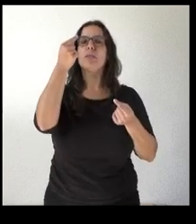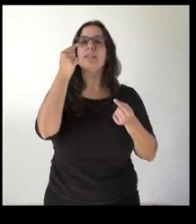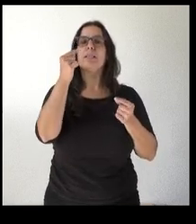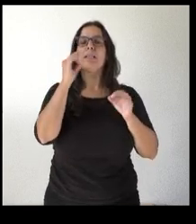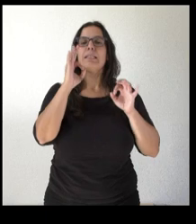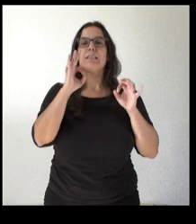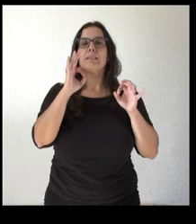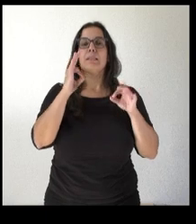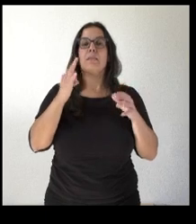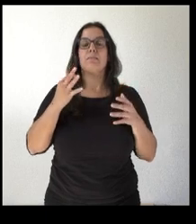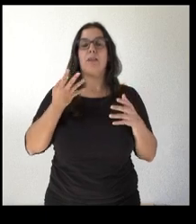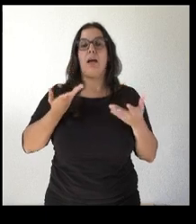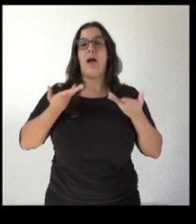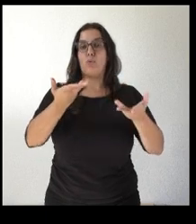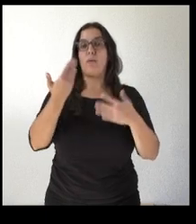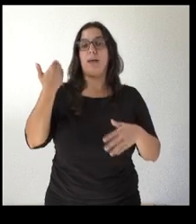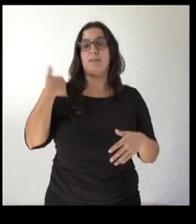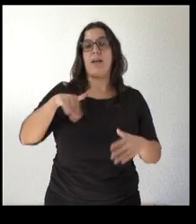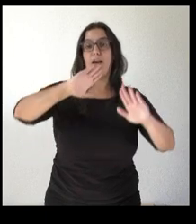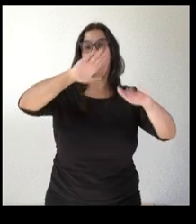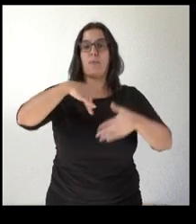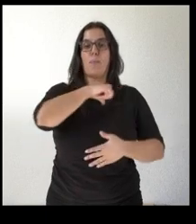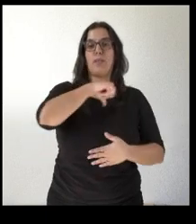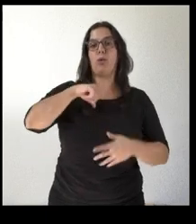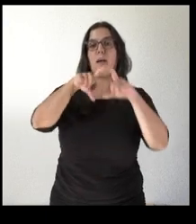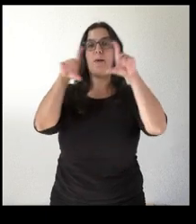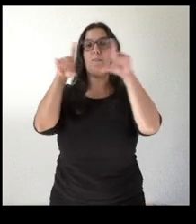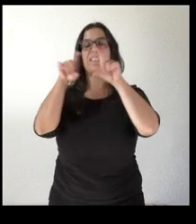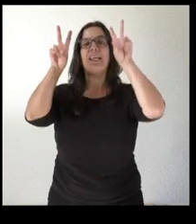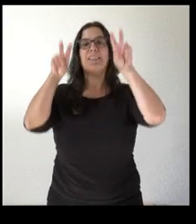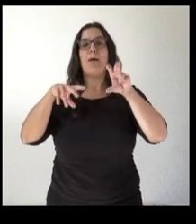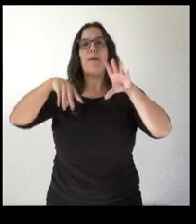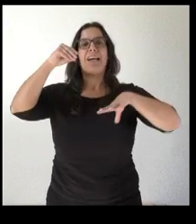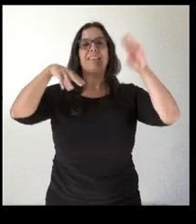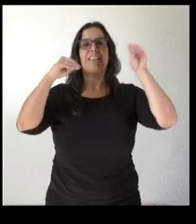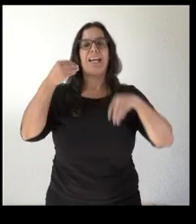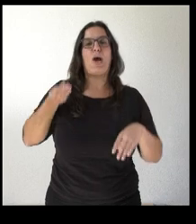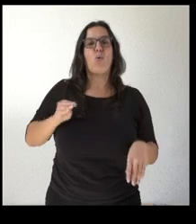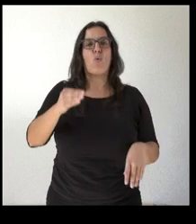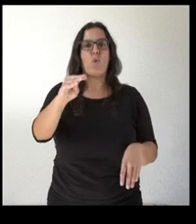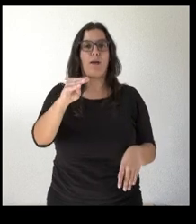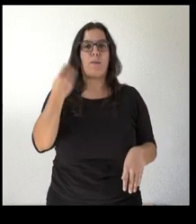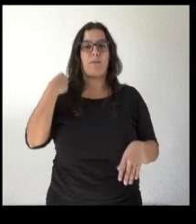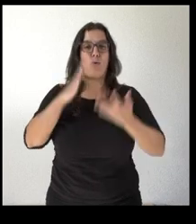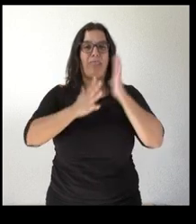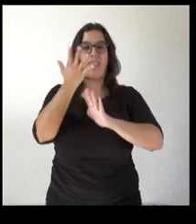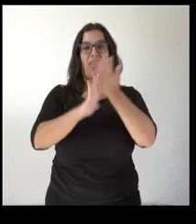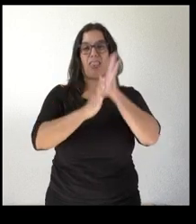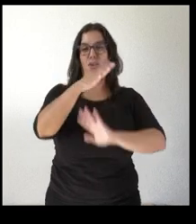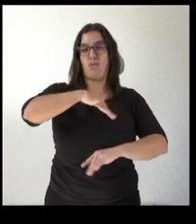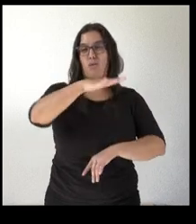que ya han llegado a los particulares y empresas en el tema de la Serra de la Culebra porque no dejamos de oír anuncios de